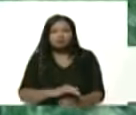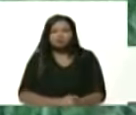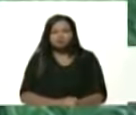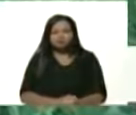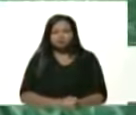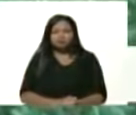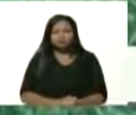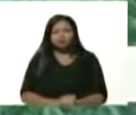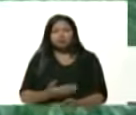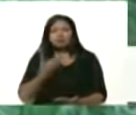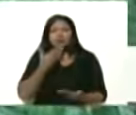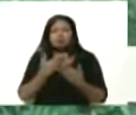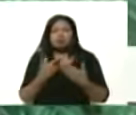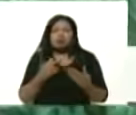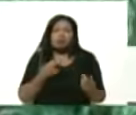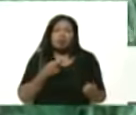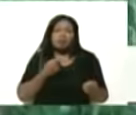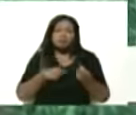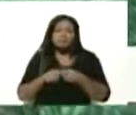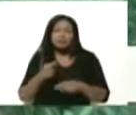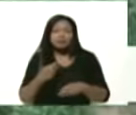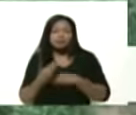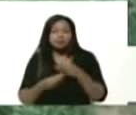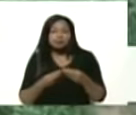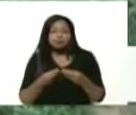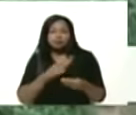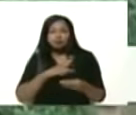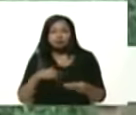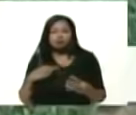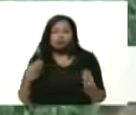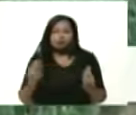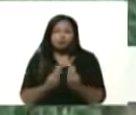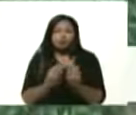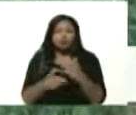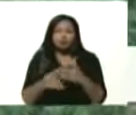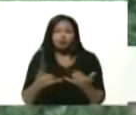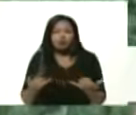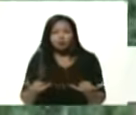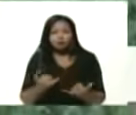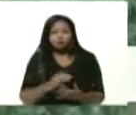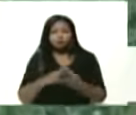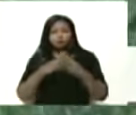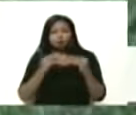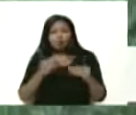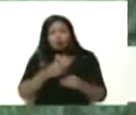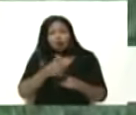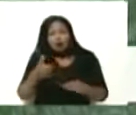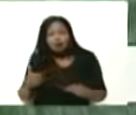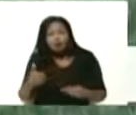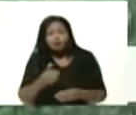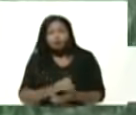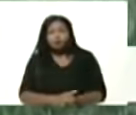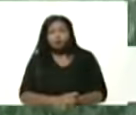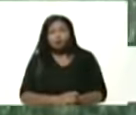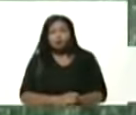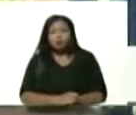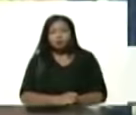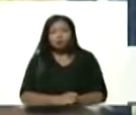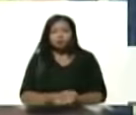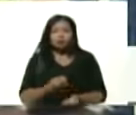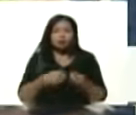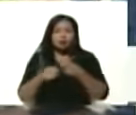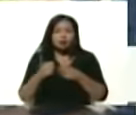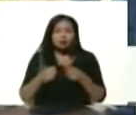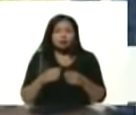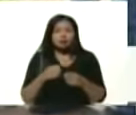expo ventas que ha tenido Pequibén nosotros los hemos acompañado a todas y de lo que es las expo ventas le puede conversar un poquito